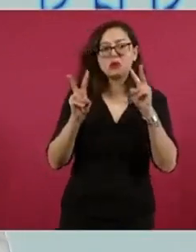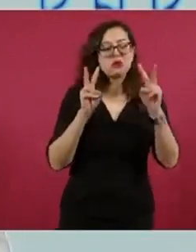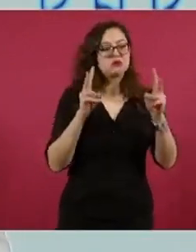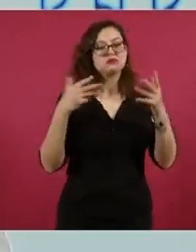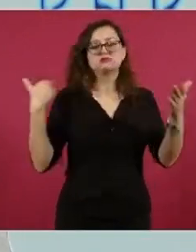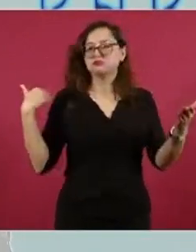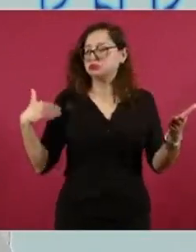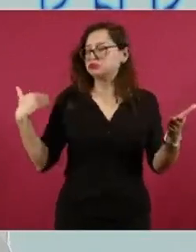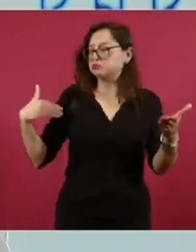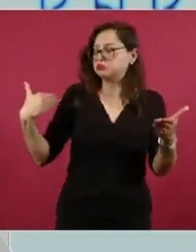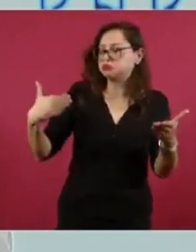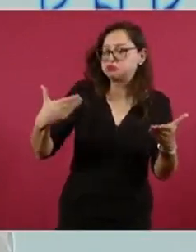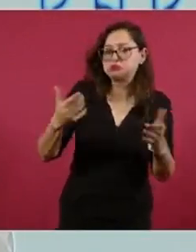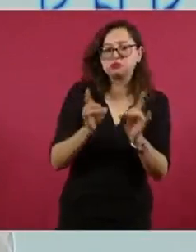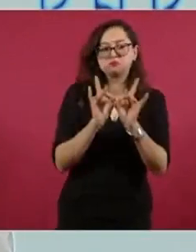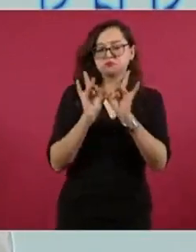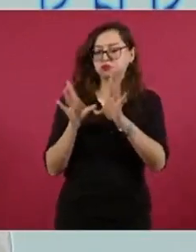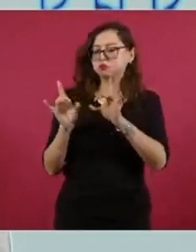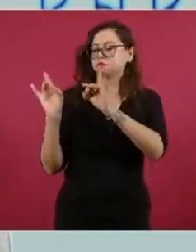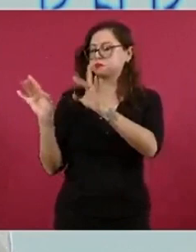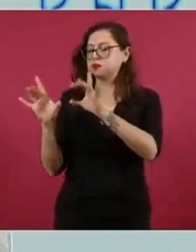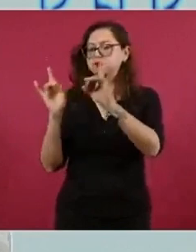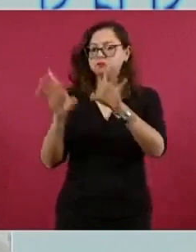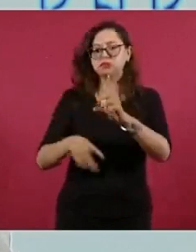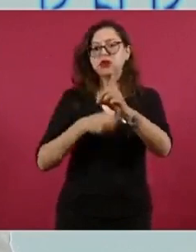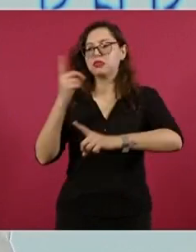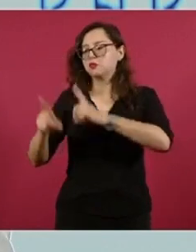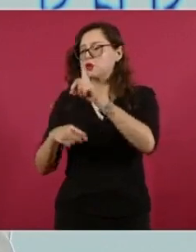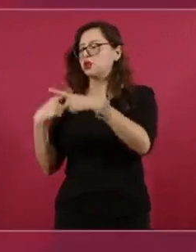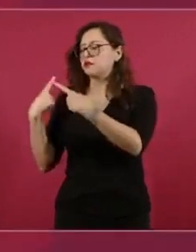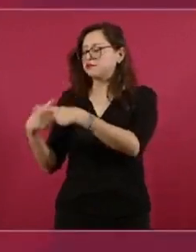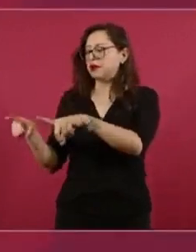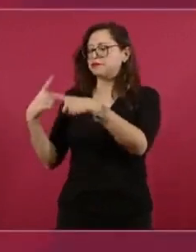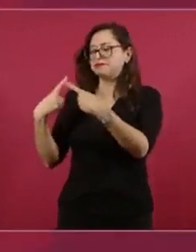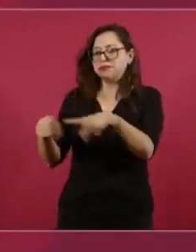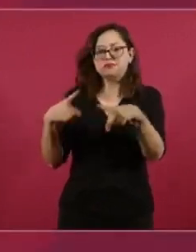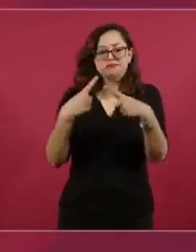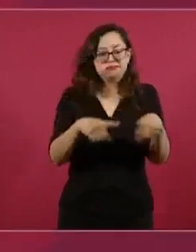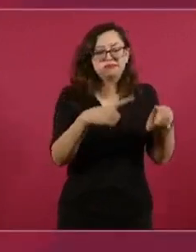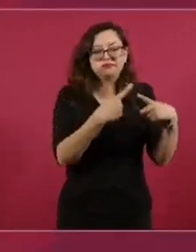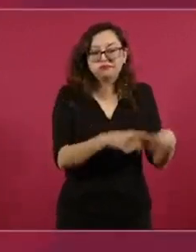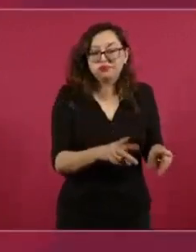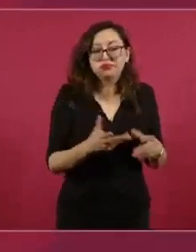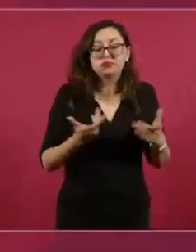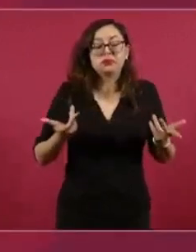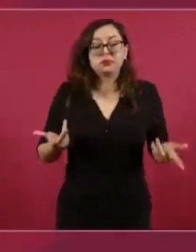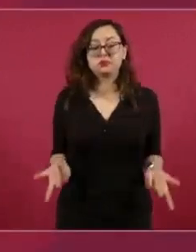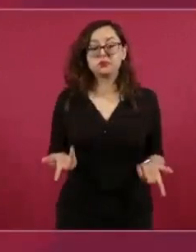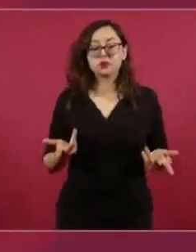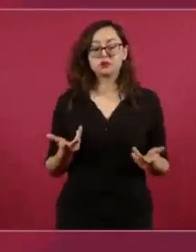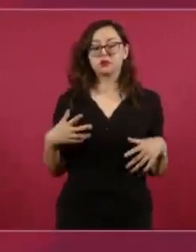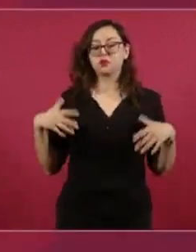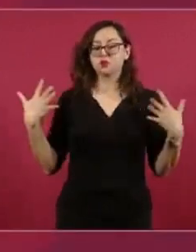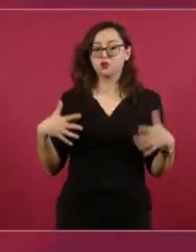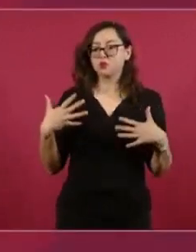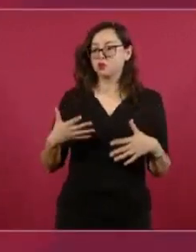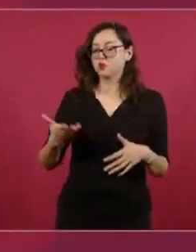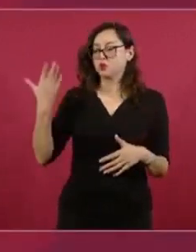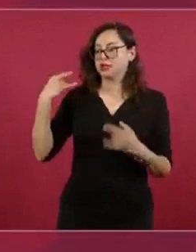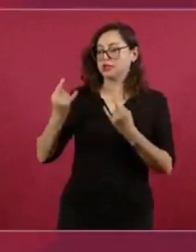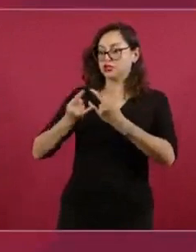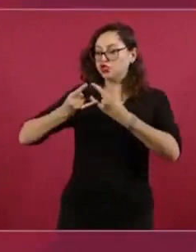de todo tipo de atletas, de diferentes tipos de momentos y pasamos desde los momentos históricos hasta los momentos